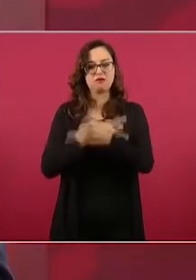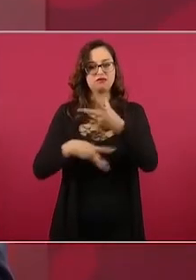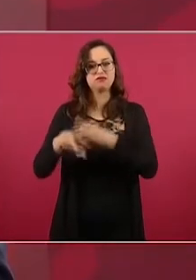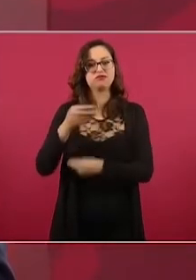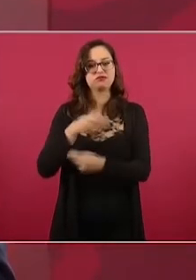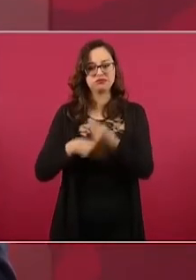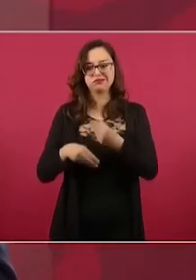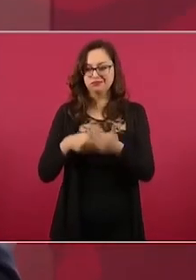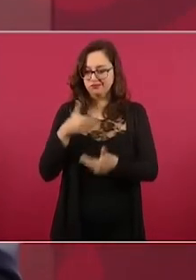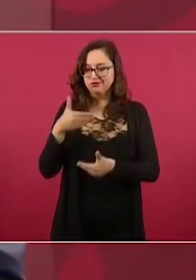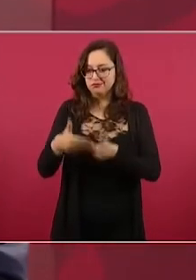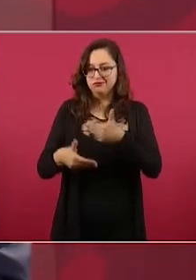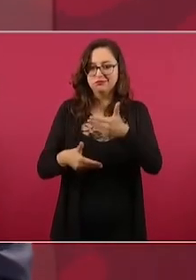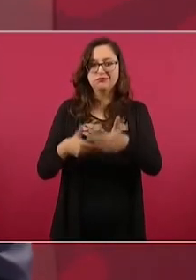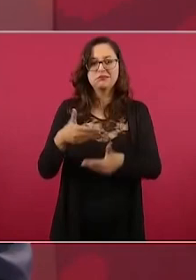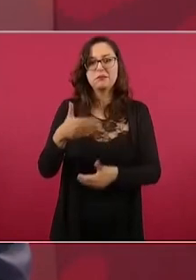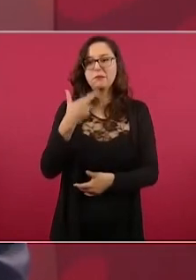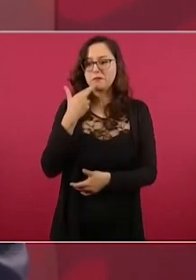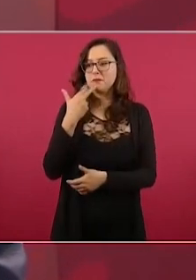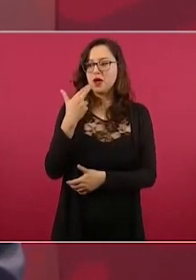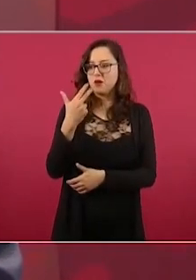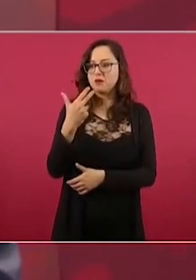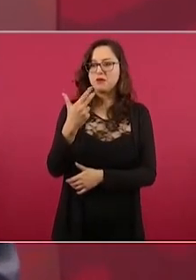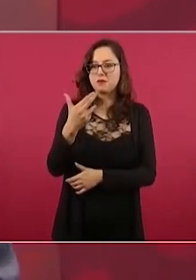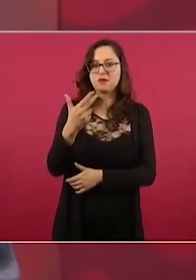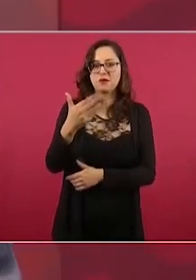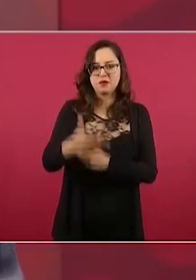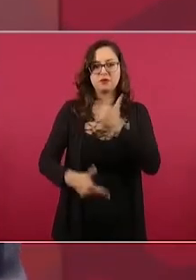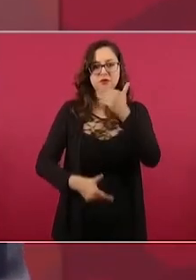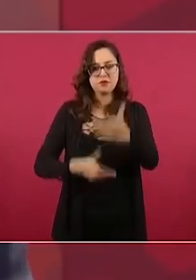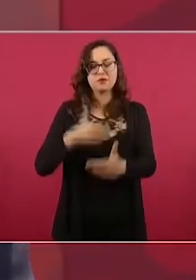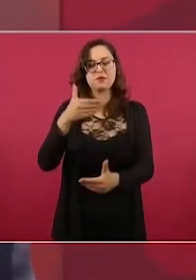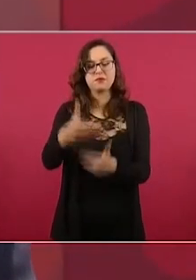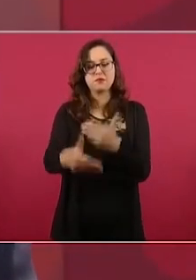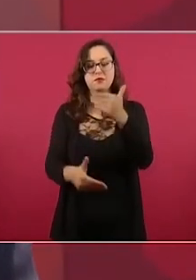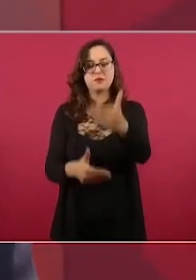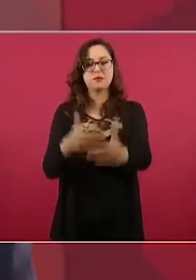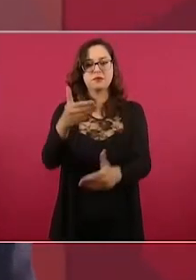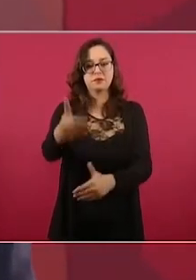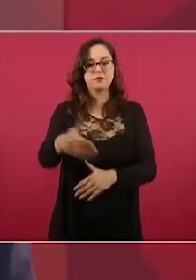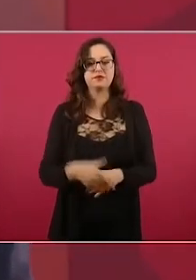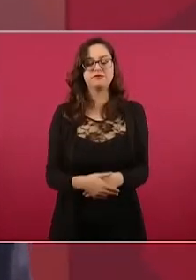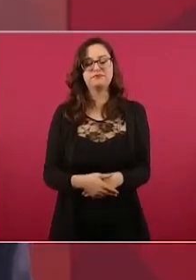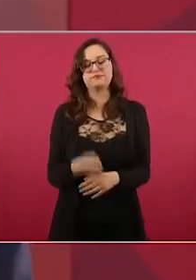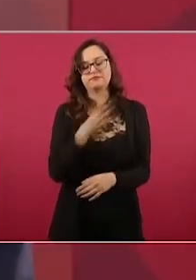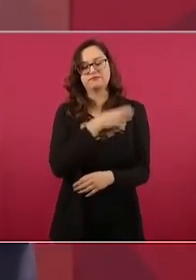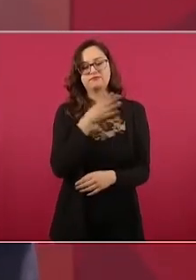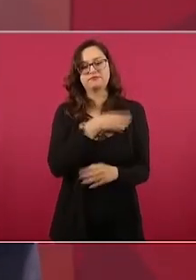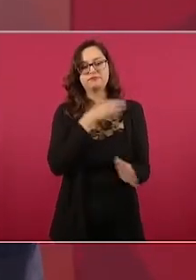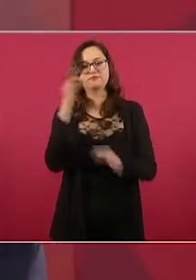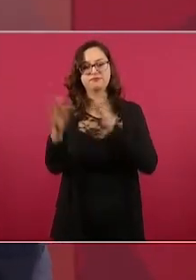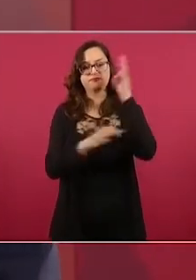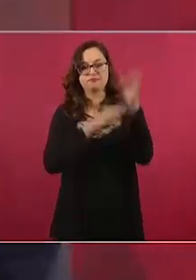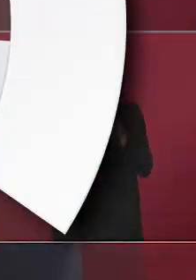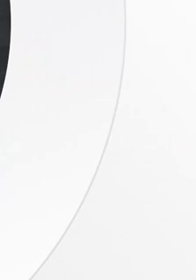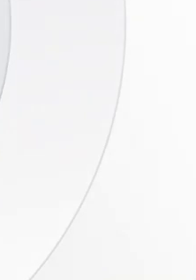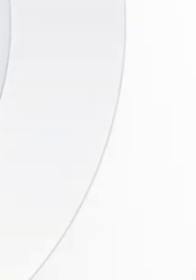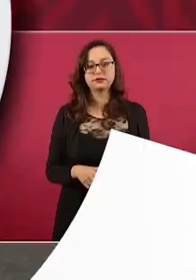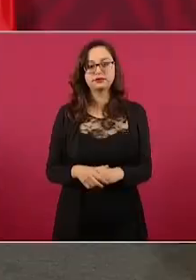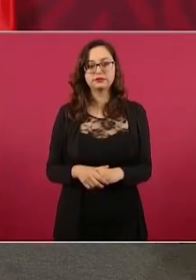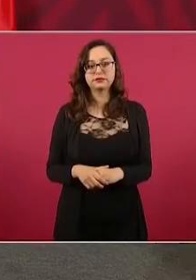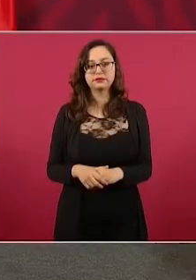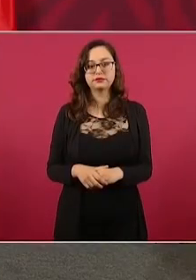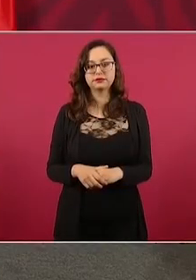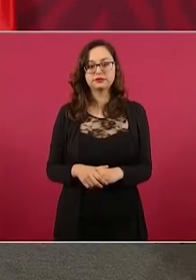vamos recuperándonos vamos avanzando y esta es buena noticia muy buena noticia